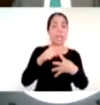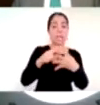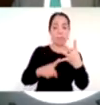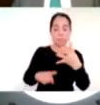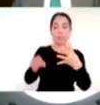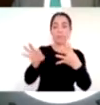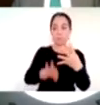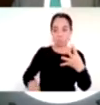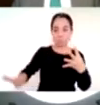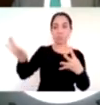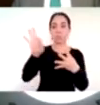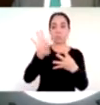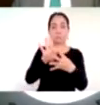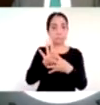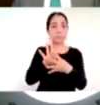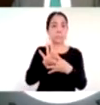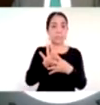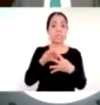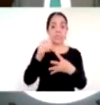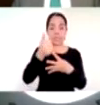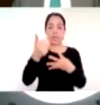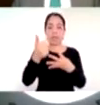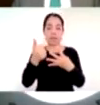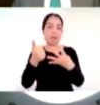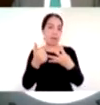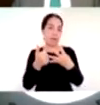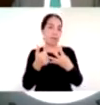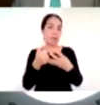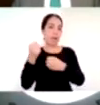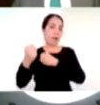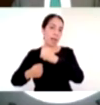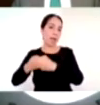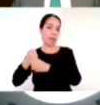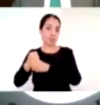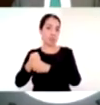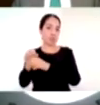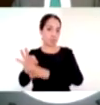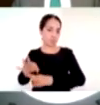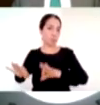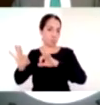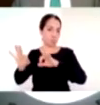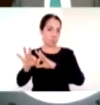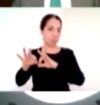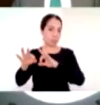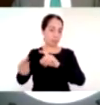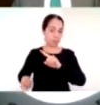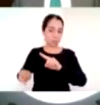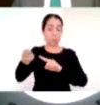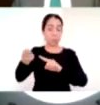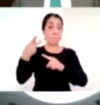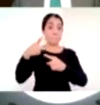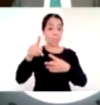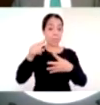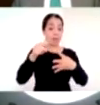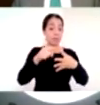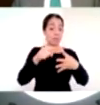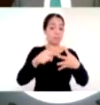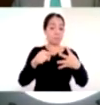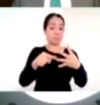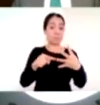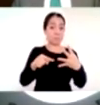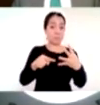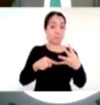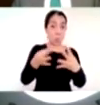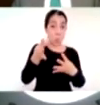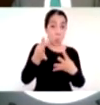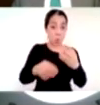sabemos que todos los grados son importantes pero unos grados son más importantes que otros en cierto momento y todo